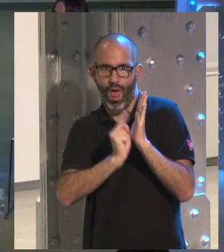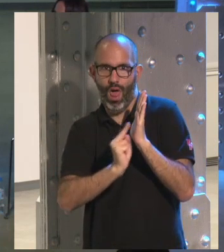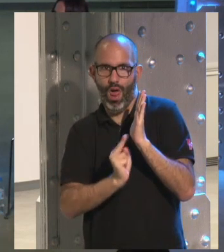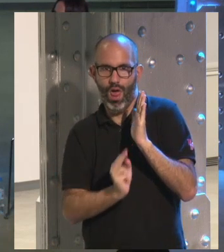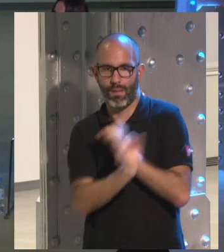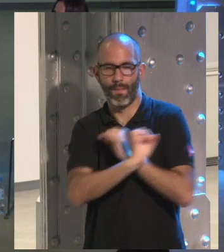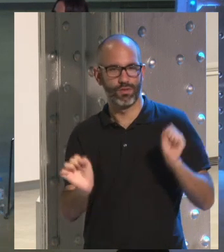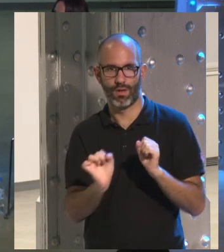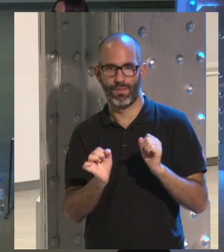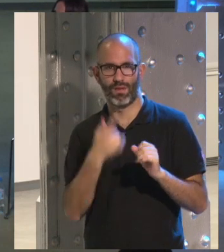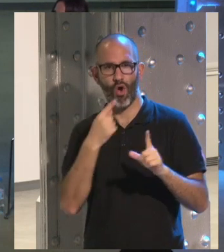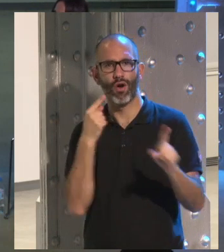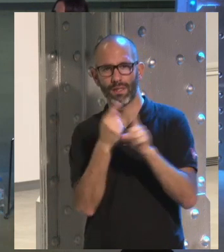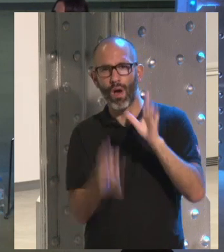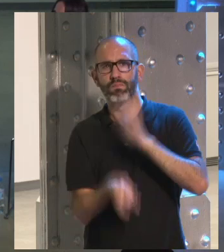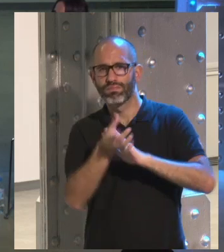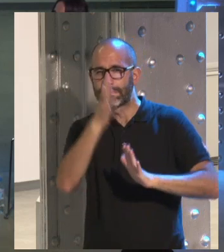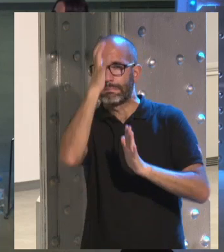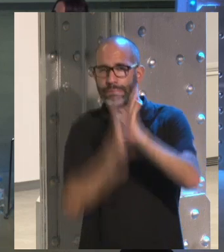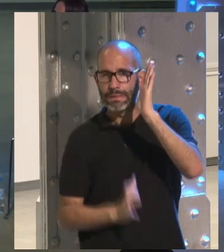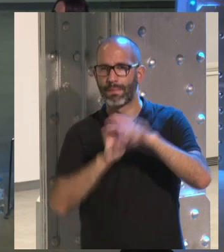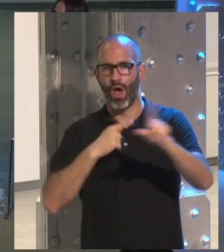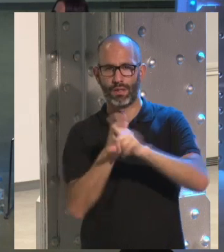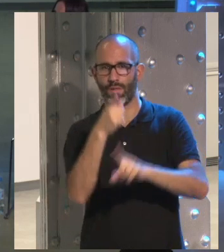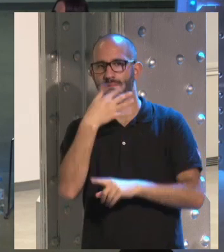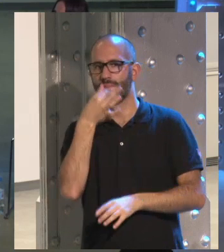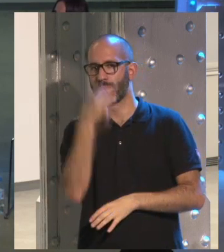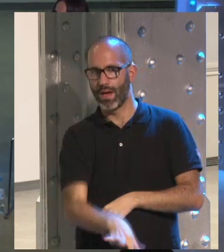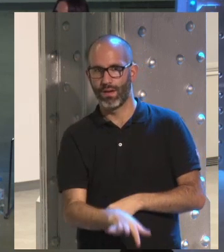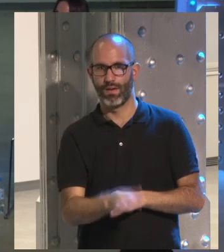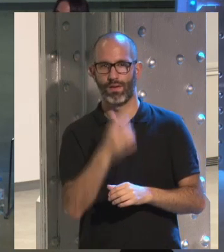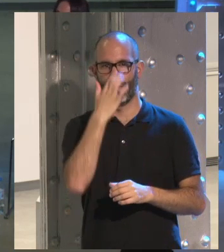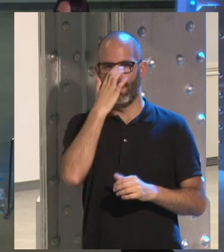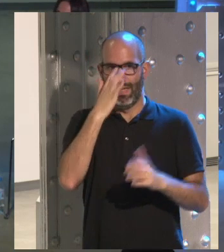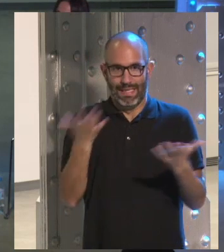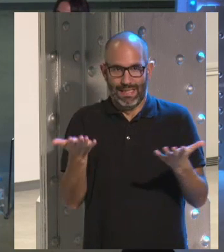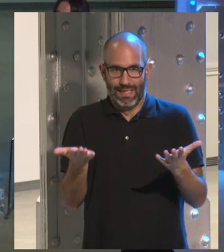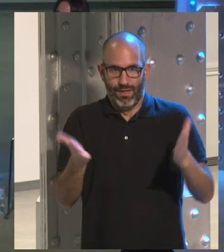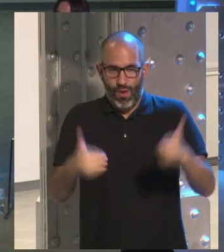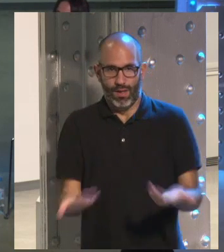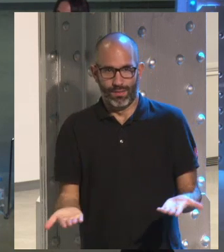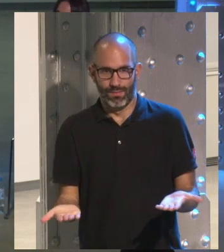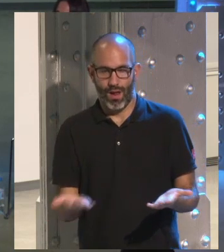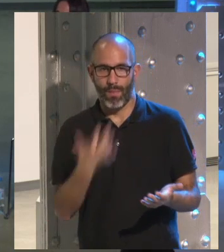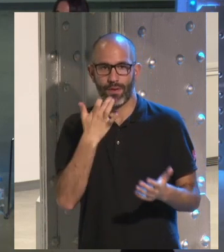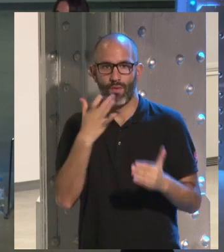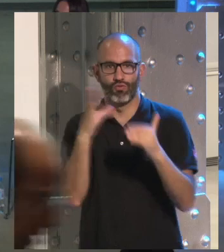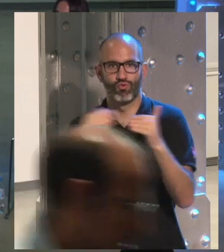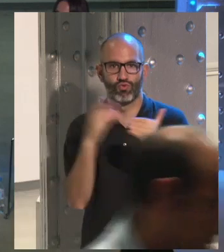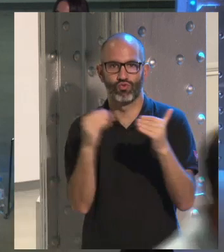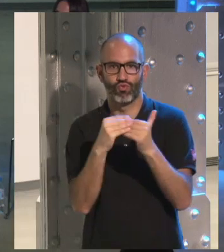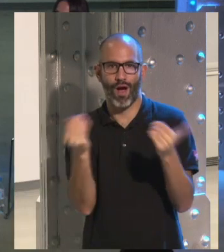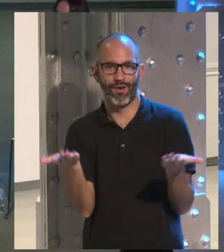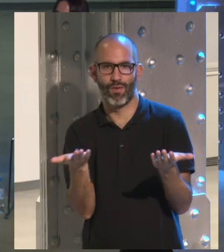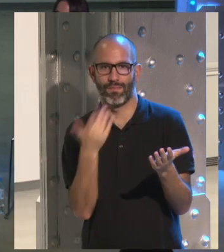propósito, para que la gente no se las lea. Para que aceptes directamente sin leerlos. Vamos a ver, los clientes, y en general no te piden hazme